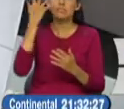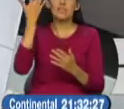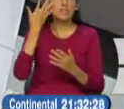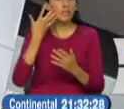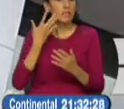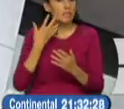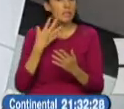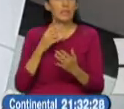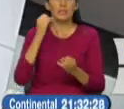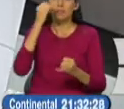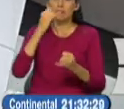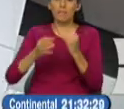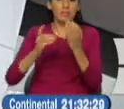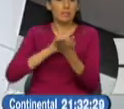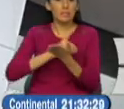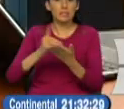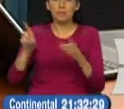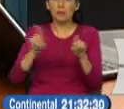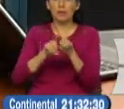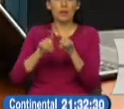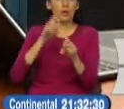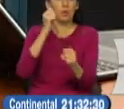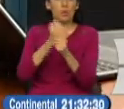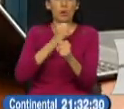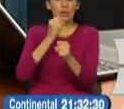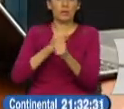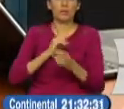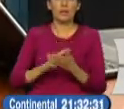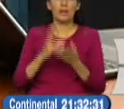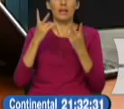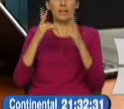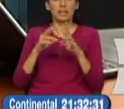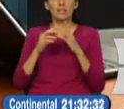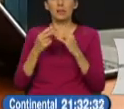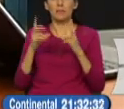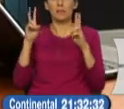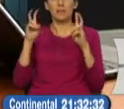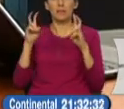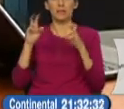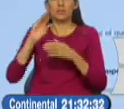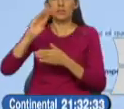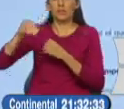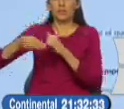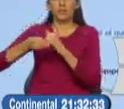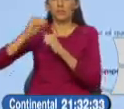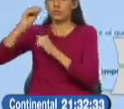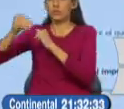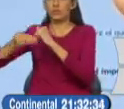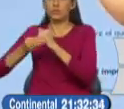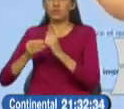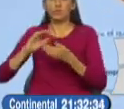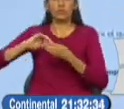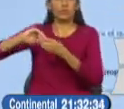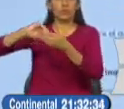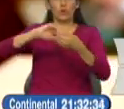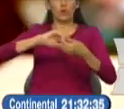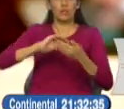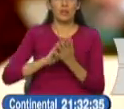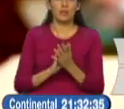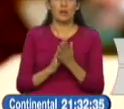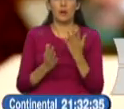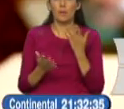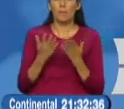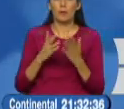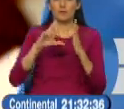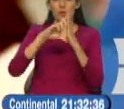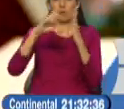De su lado el gobierno implementó medidas tributarias solidarias para financiar diferentes proyectos en estas zonas. De tal manera en 2016 el servicio